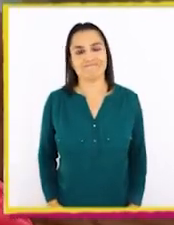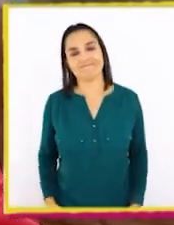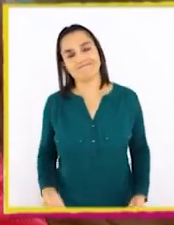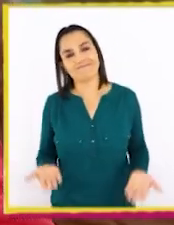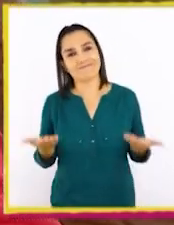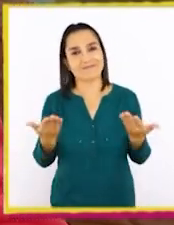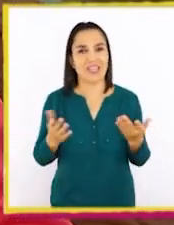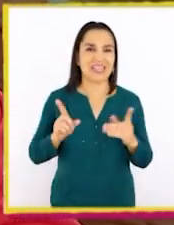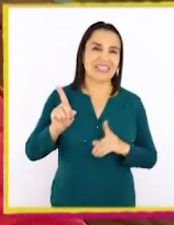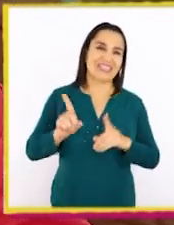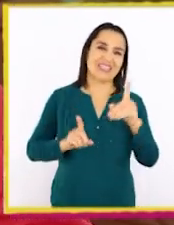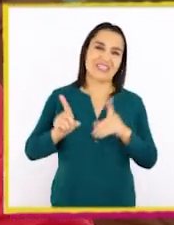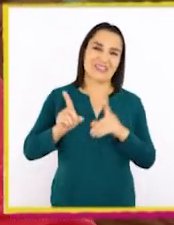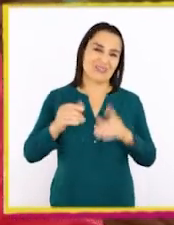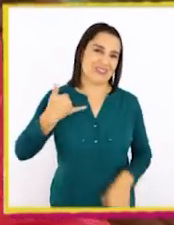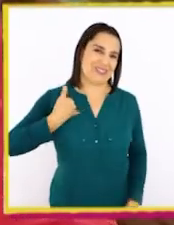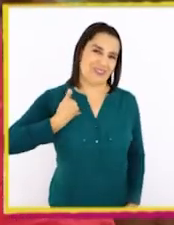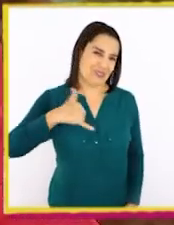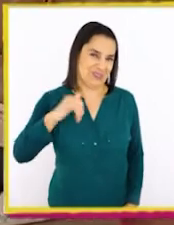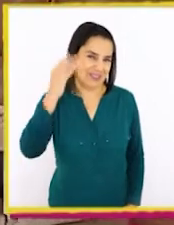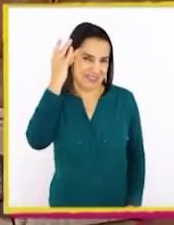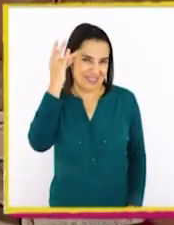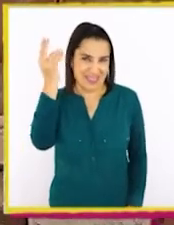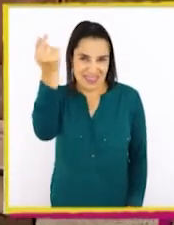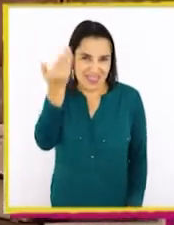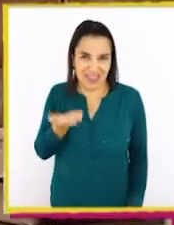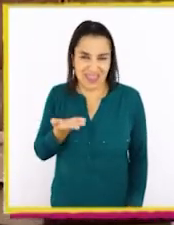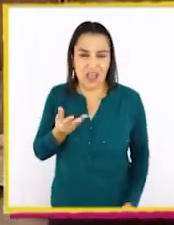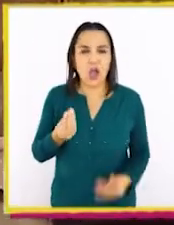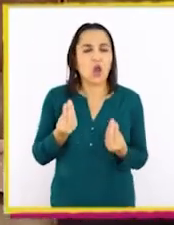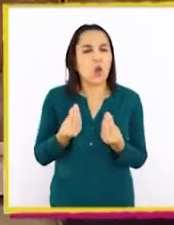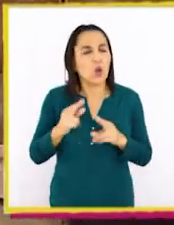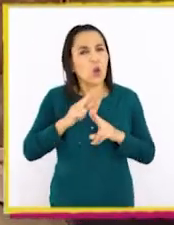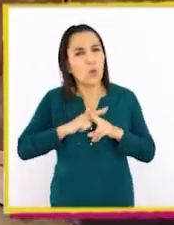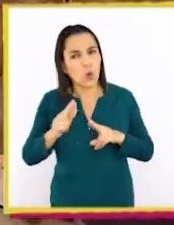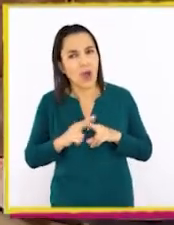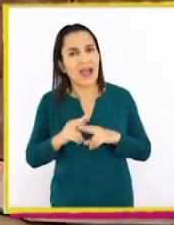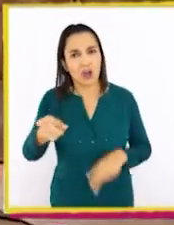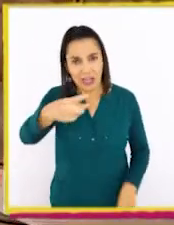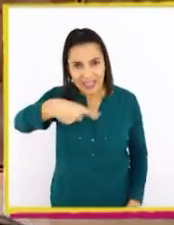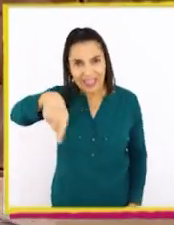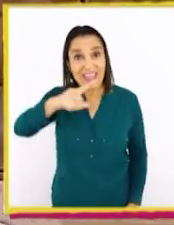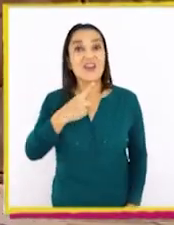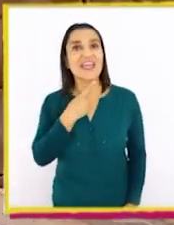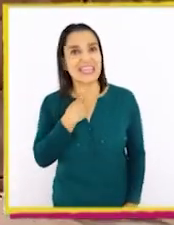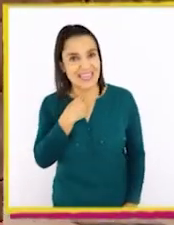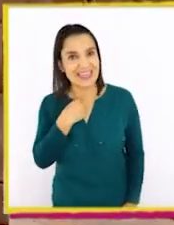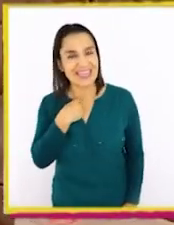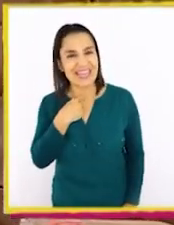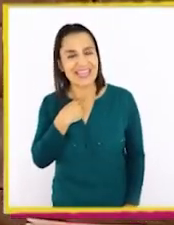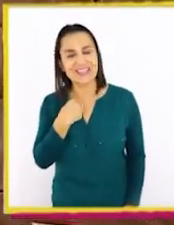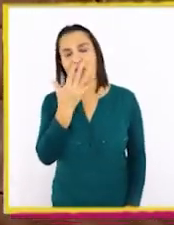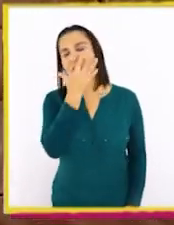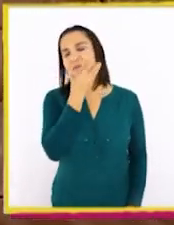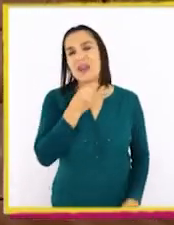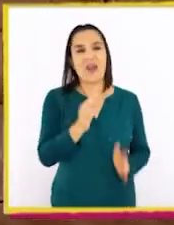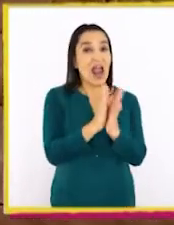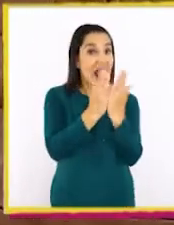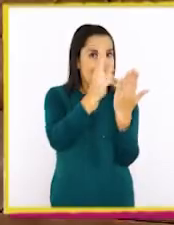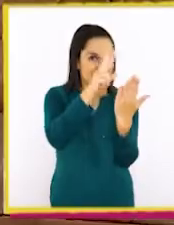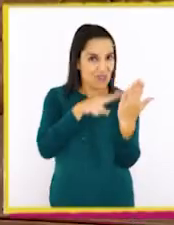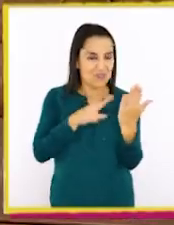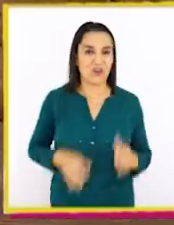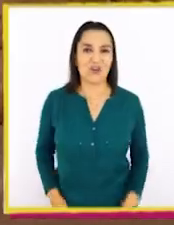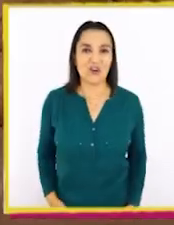Aunque a algunos no les gusta mucho la idea. ¿Qué puedo hacer para que se interesen en los maravillosos que son los libros?